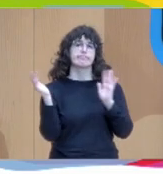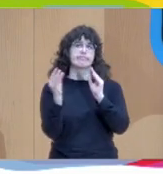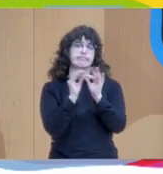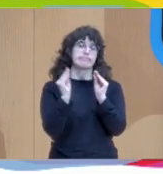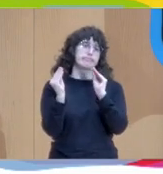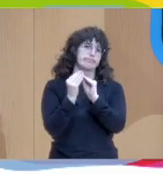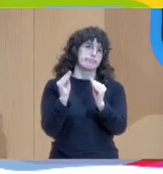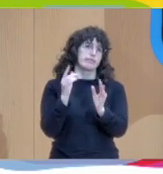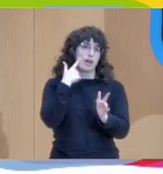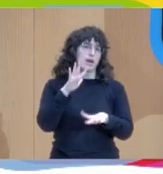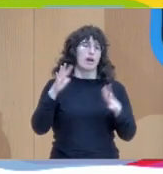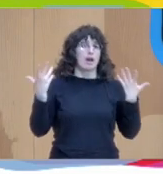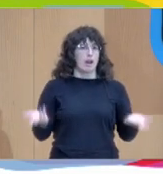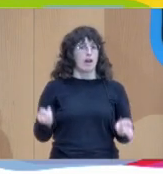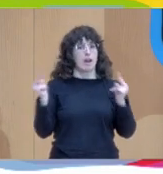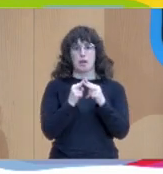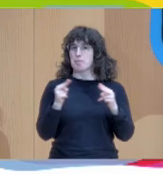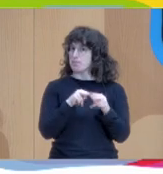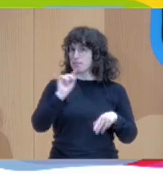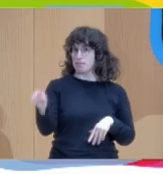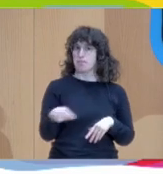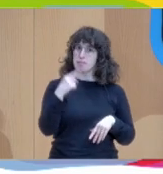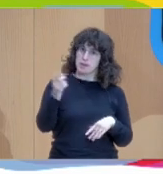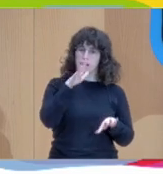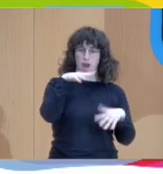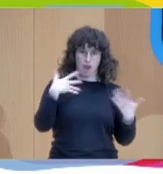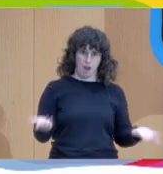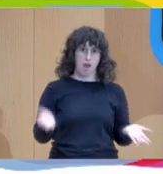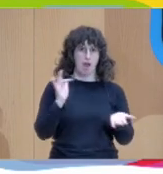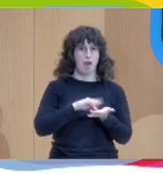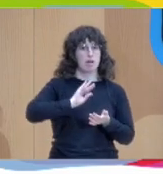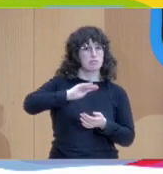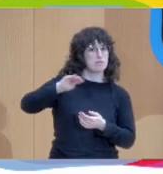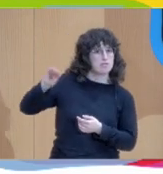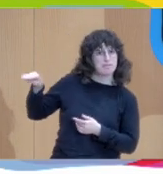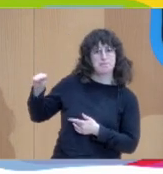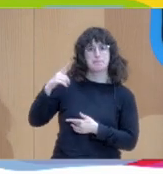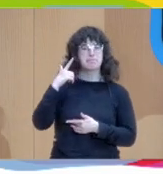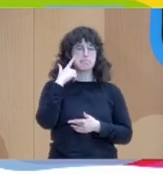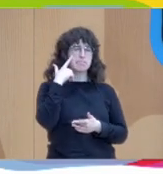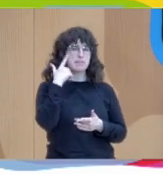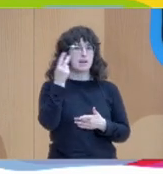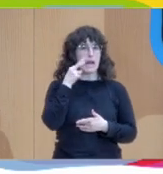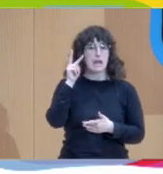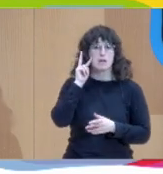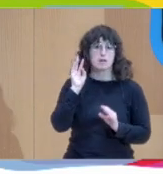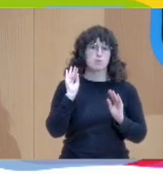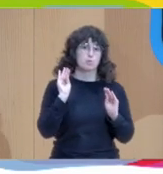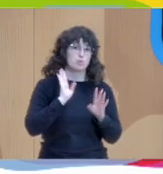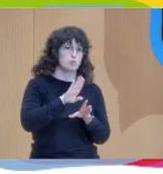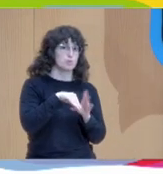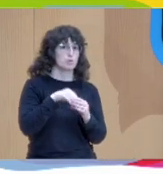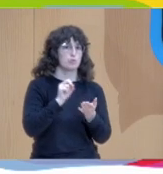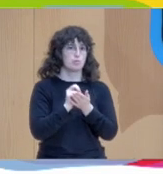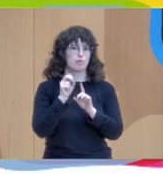a lanzar en esta ocasión es qué aspectos resaltarían de su experiencia en la aplicación del enfoque